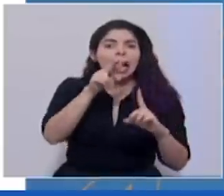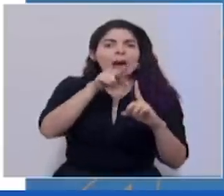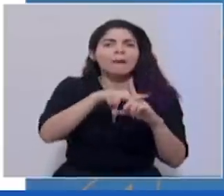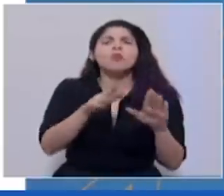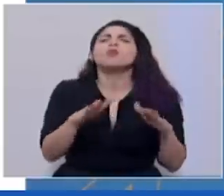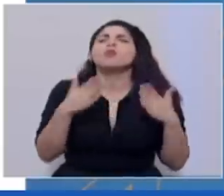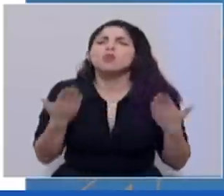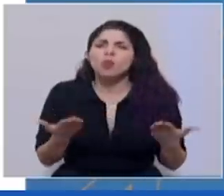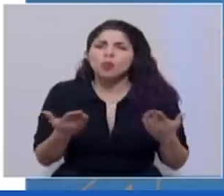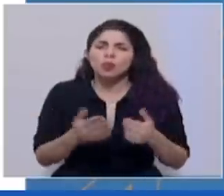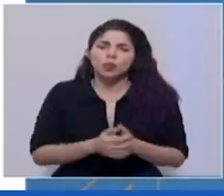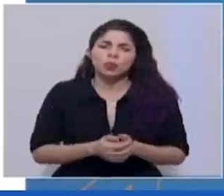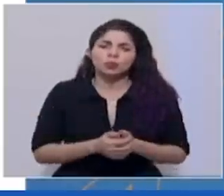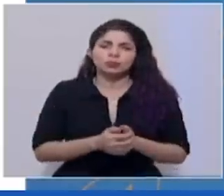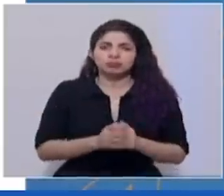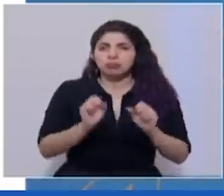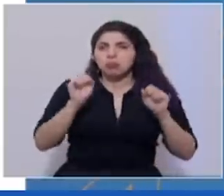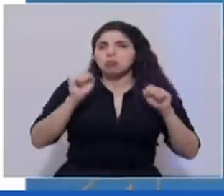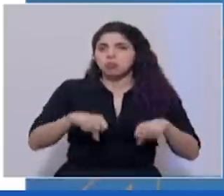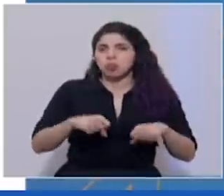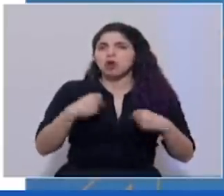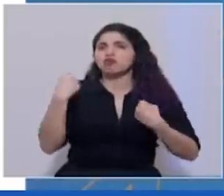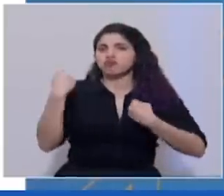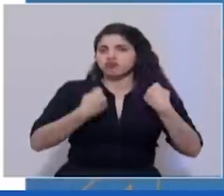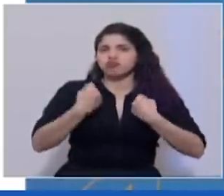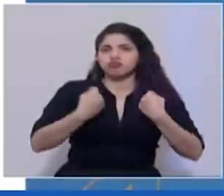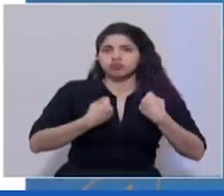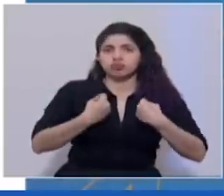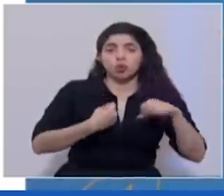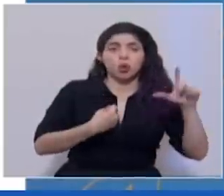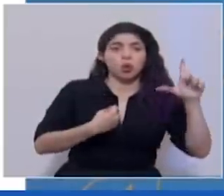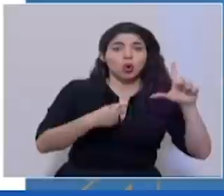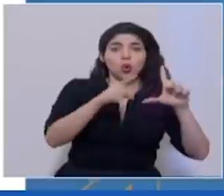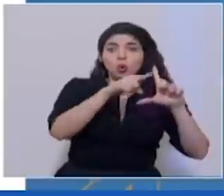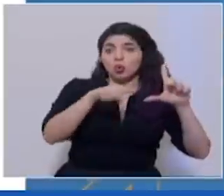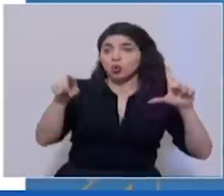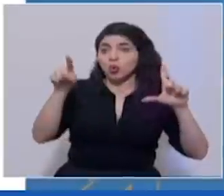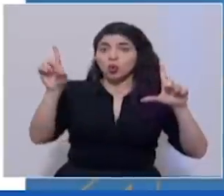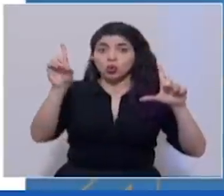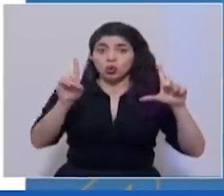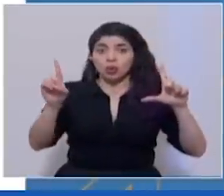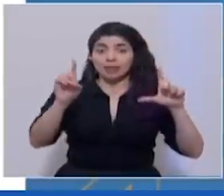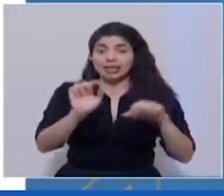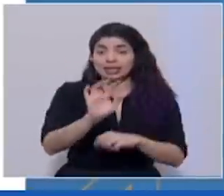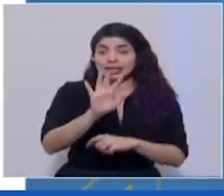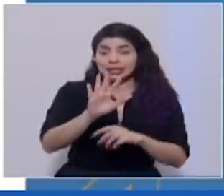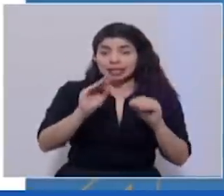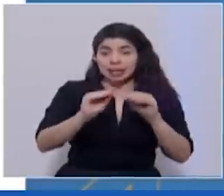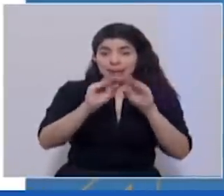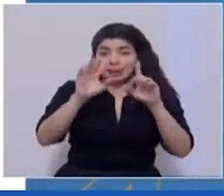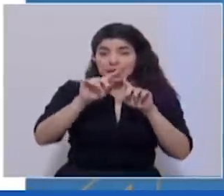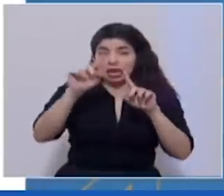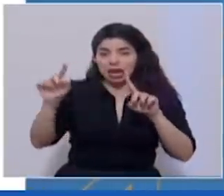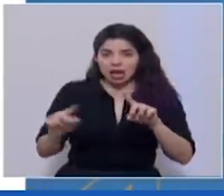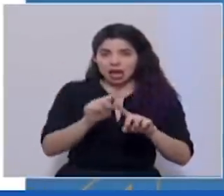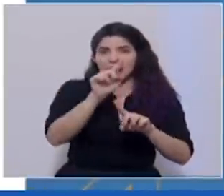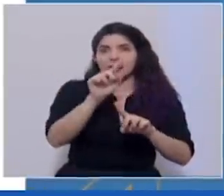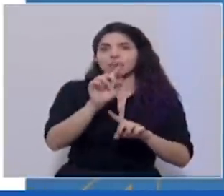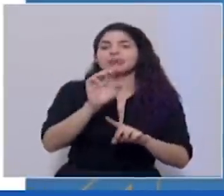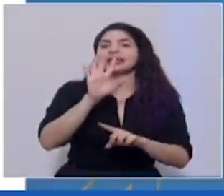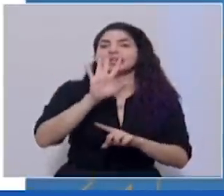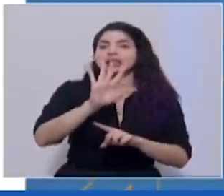de la siguiente forma. Se puede circular de lunes a domingo de cinco de la mañana a cinco